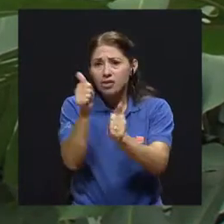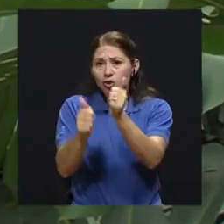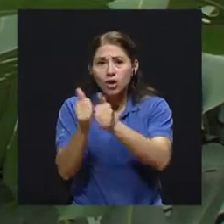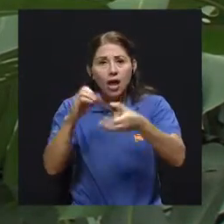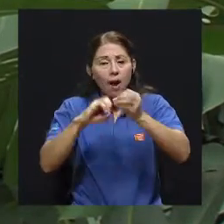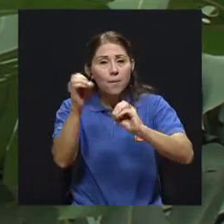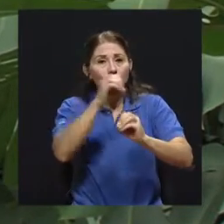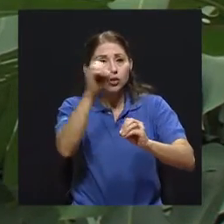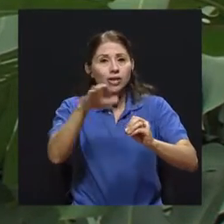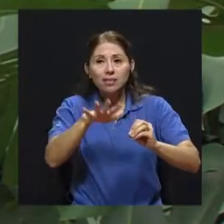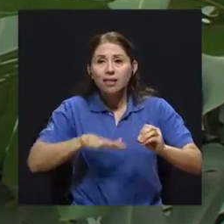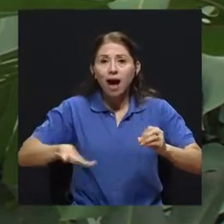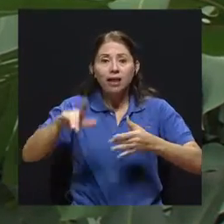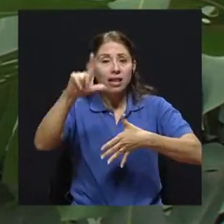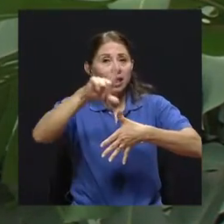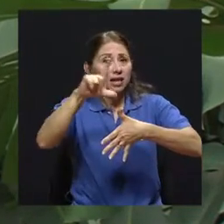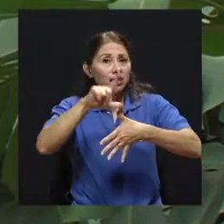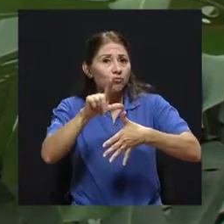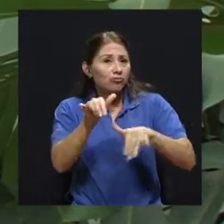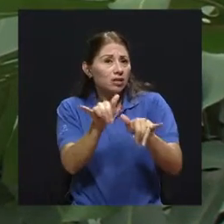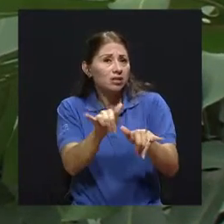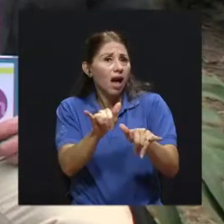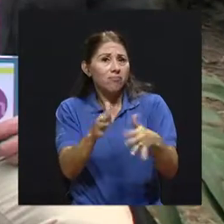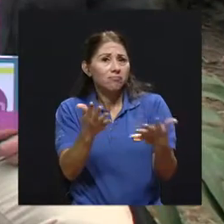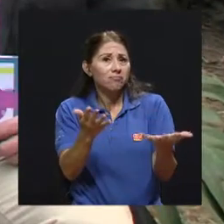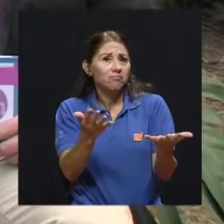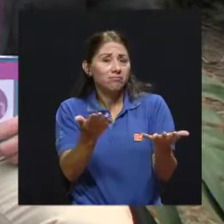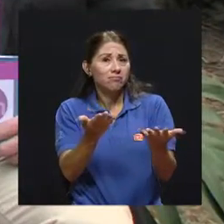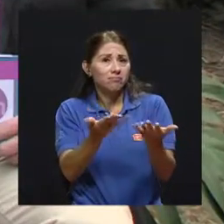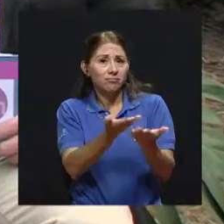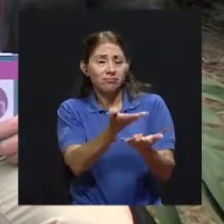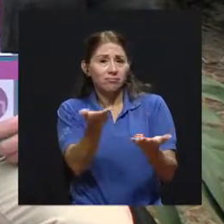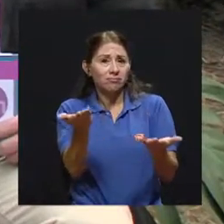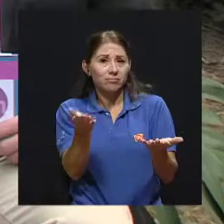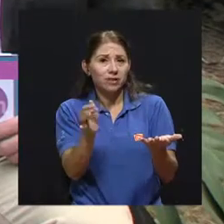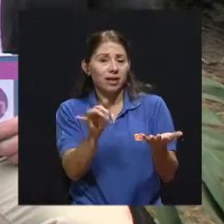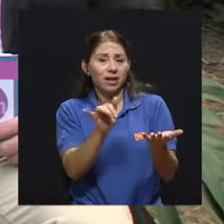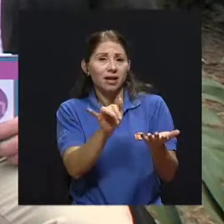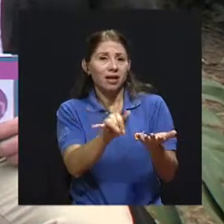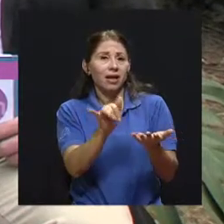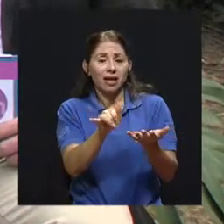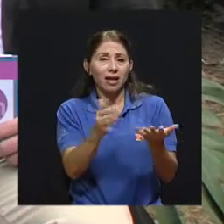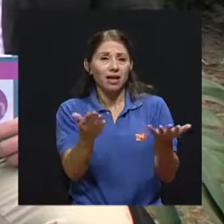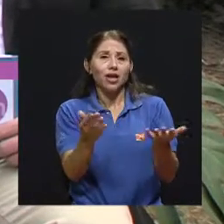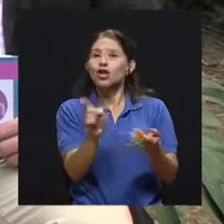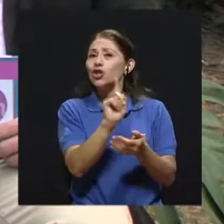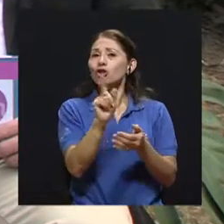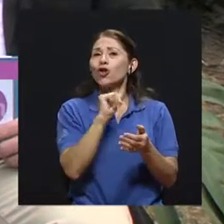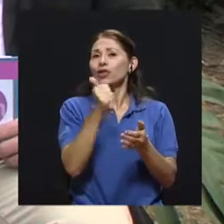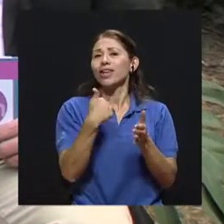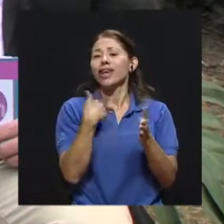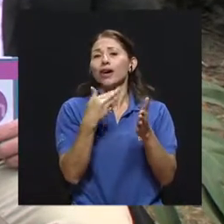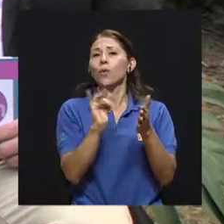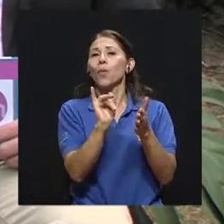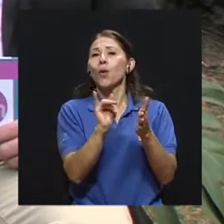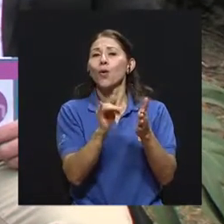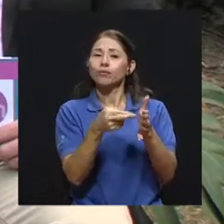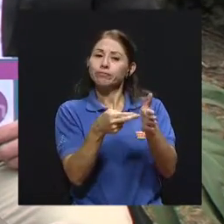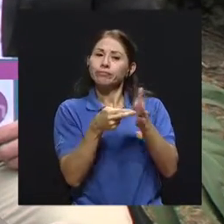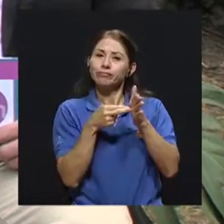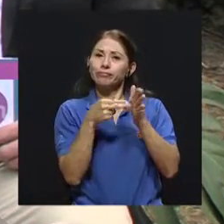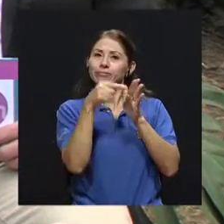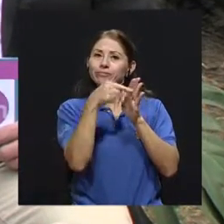de las personas, digamos, sobre todo nosotros los latinos, está muy lejos de esos estamentos estéticos que